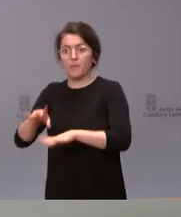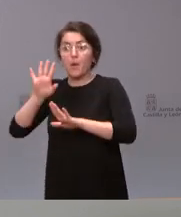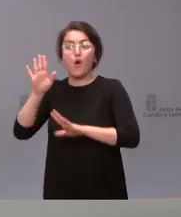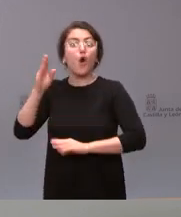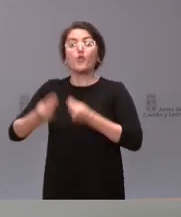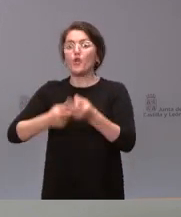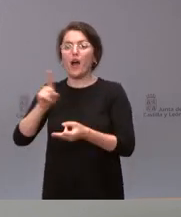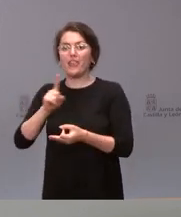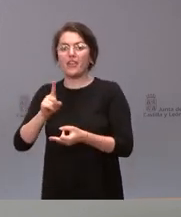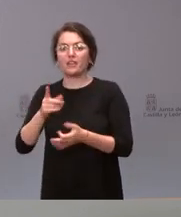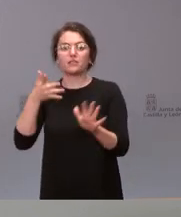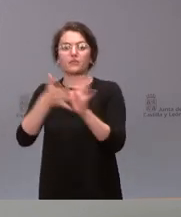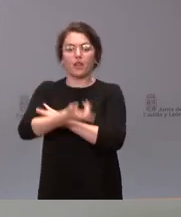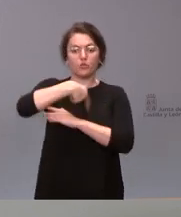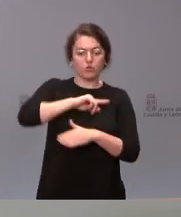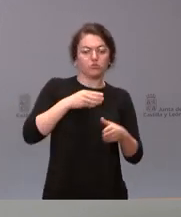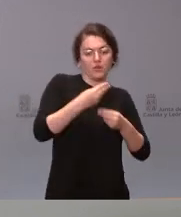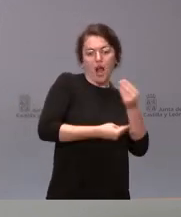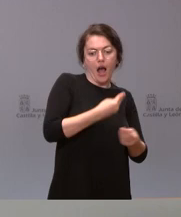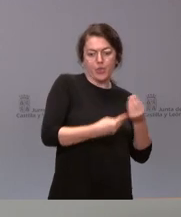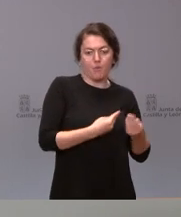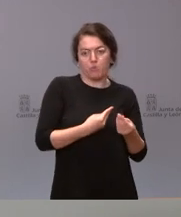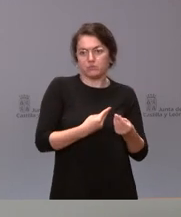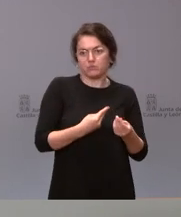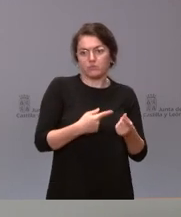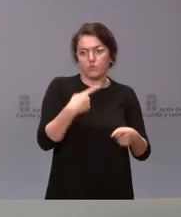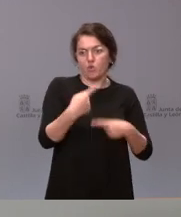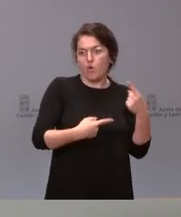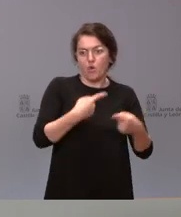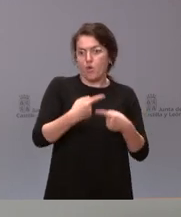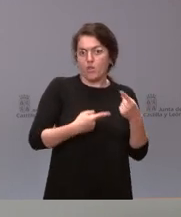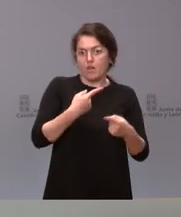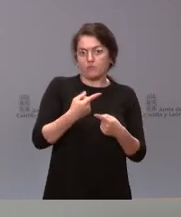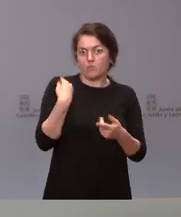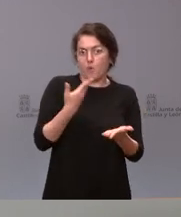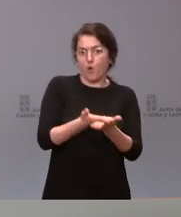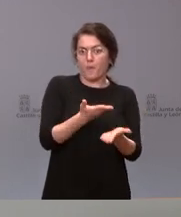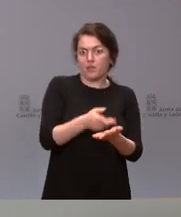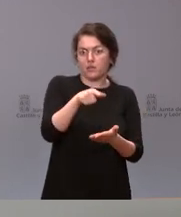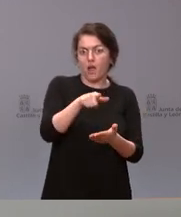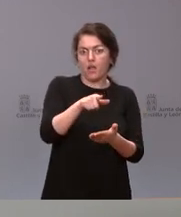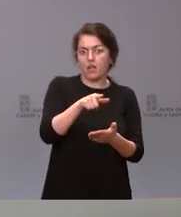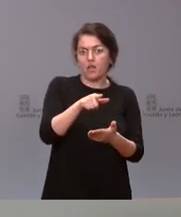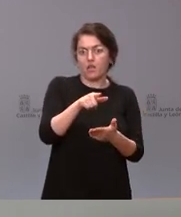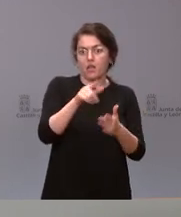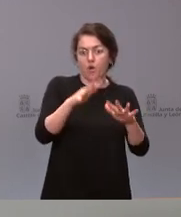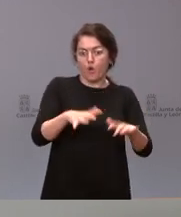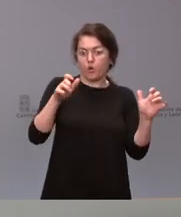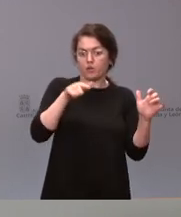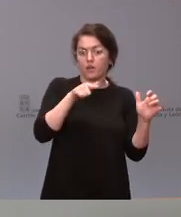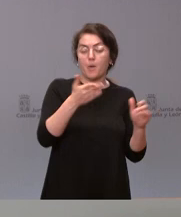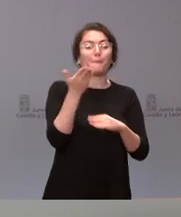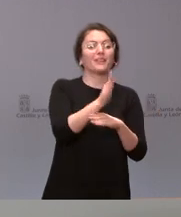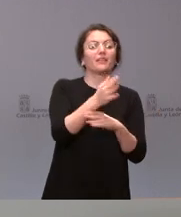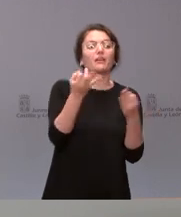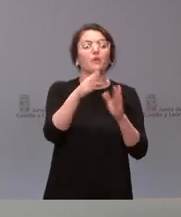a hacer, que es lo que estamos haciendo en las comparecencias que estamos presentando estos días en las Cortes de Castilla y León, donde estamos plantando programas, ideas